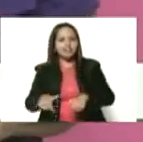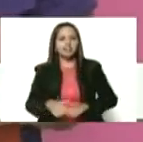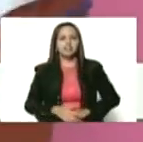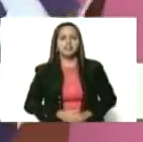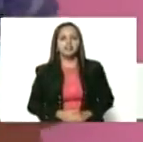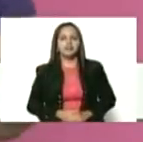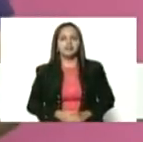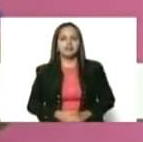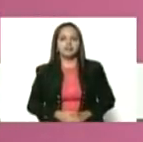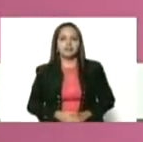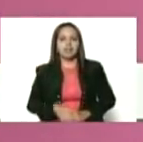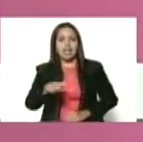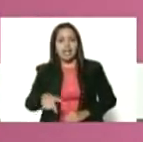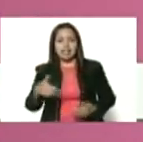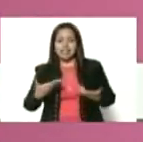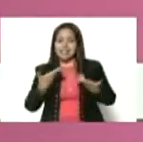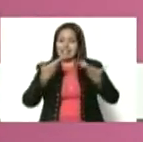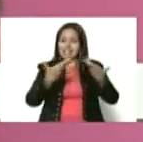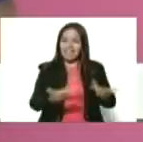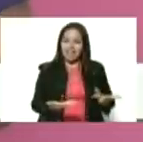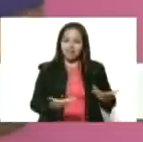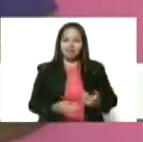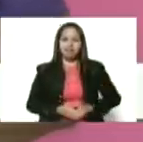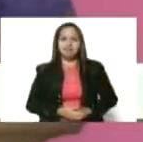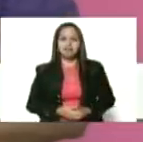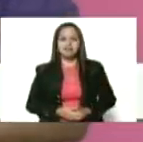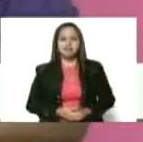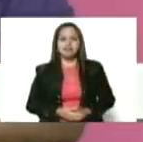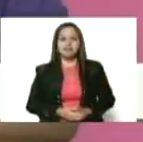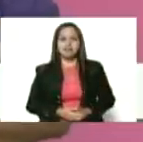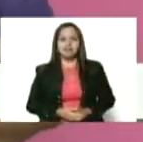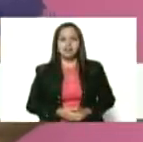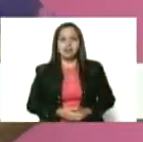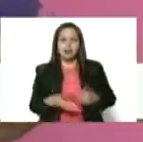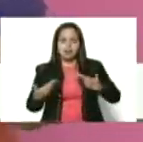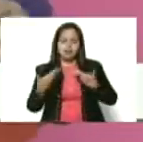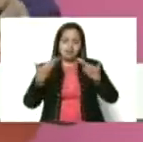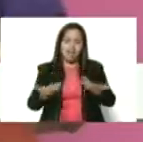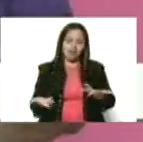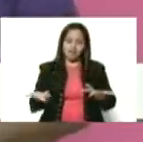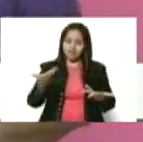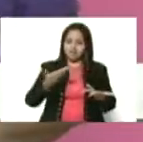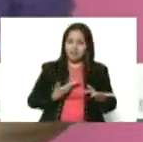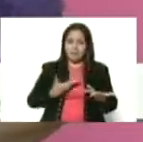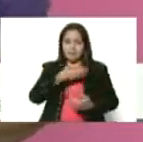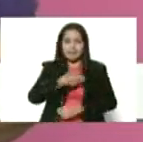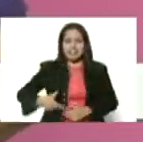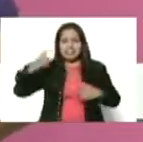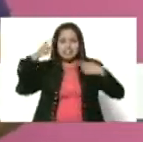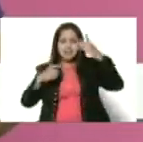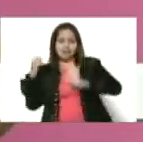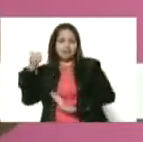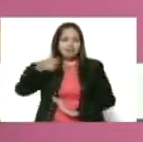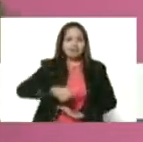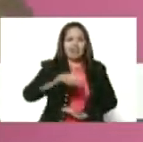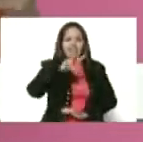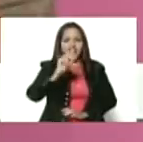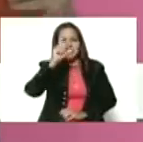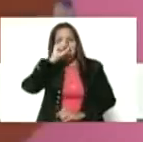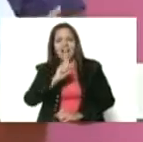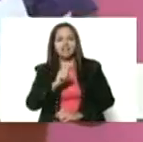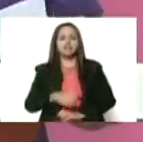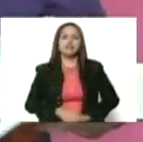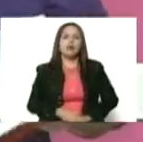desde este regalo que nos dejó nuestro querido presidente Chávez hace 20 años. Y hoy